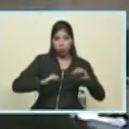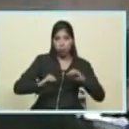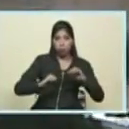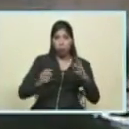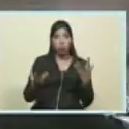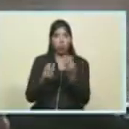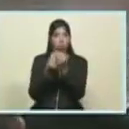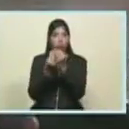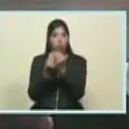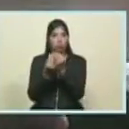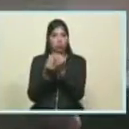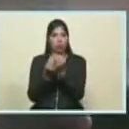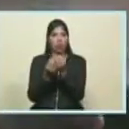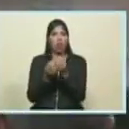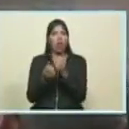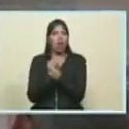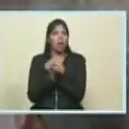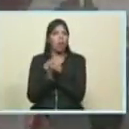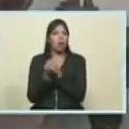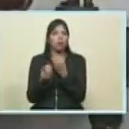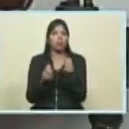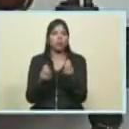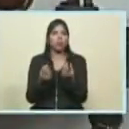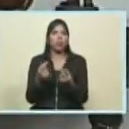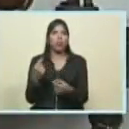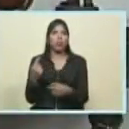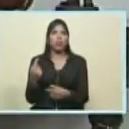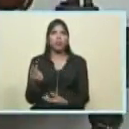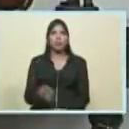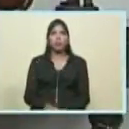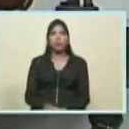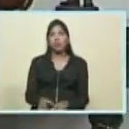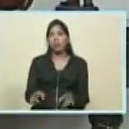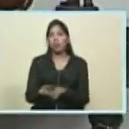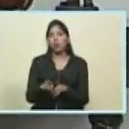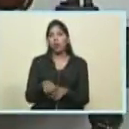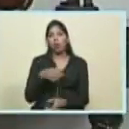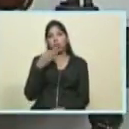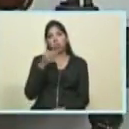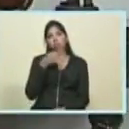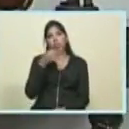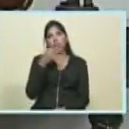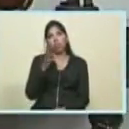se demuestra en acción si no es puro mira puro gamelote pues